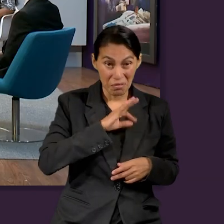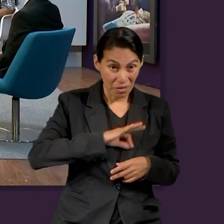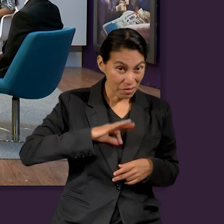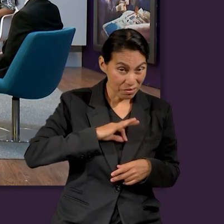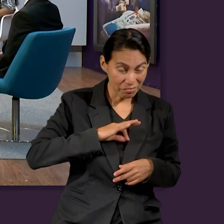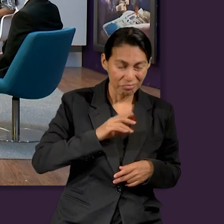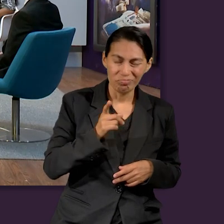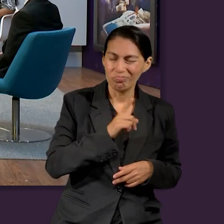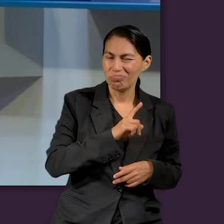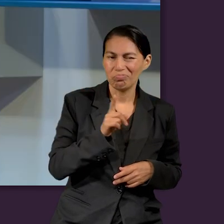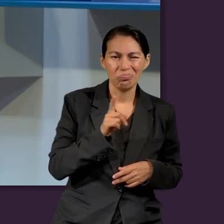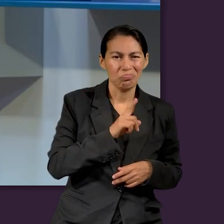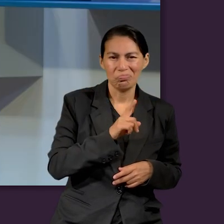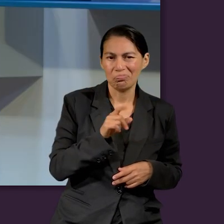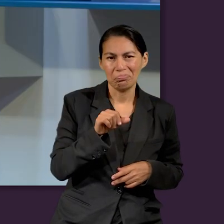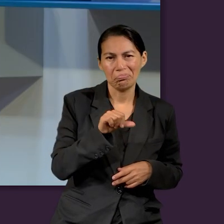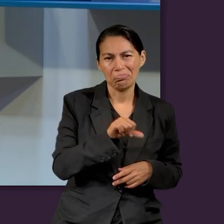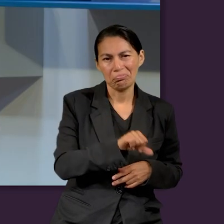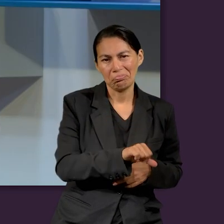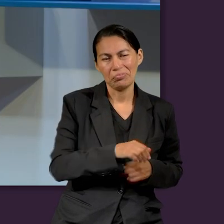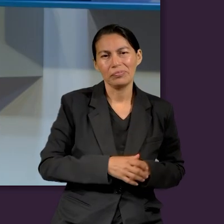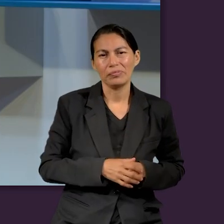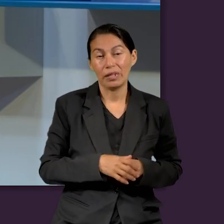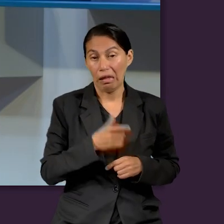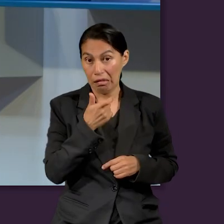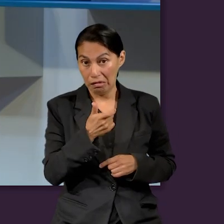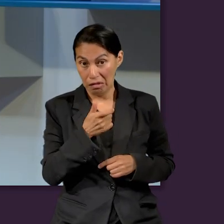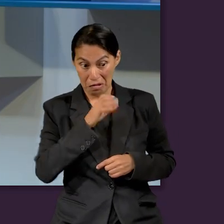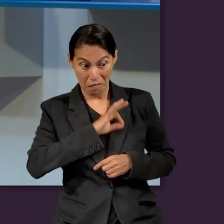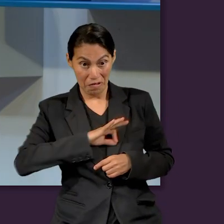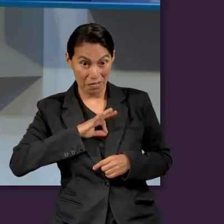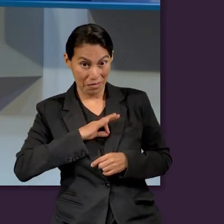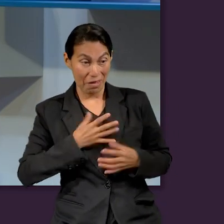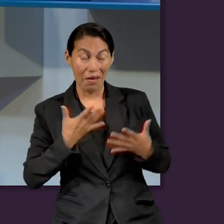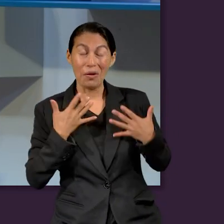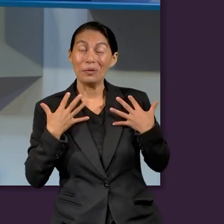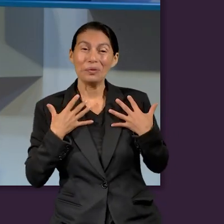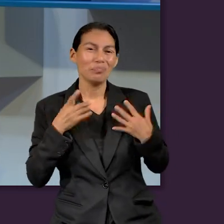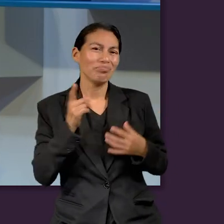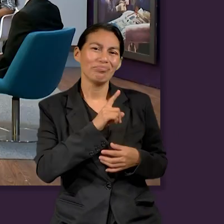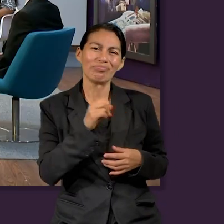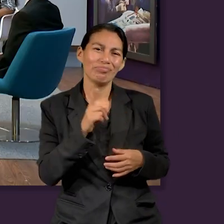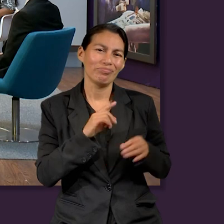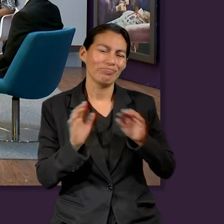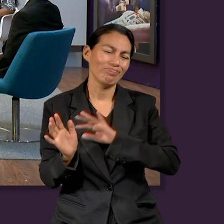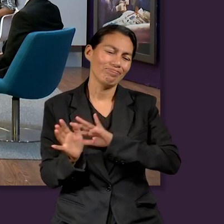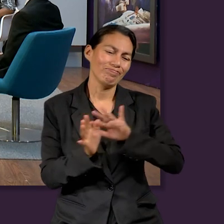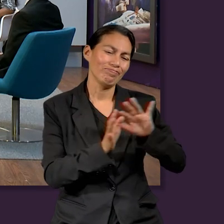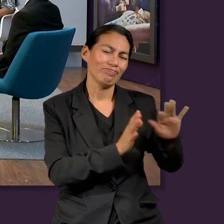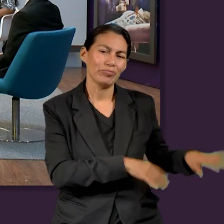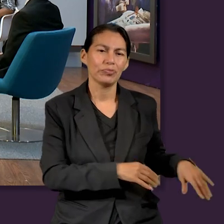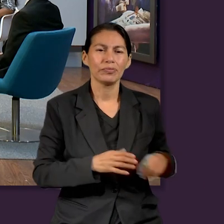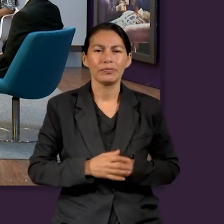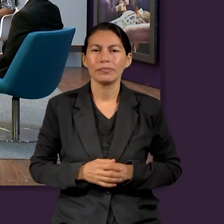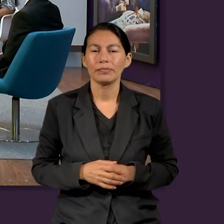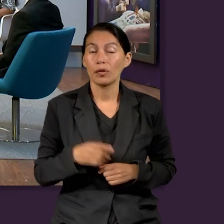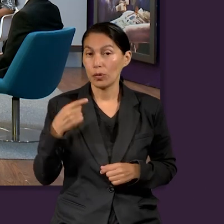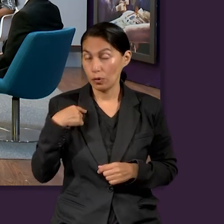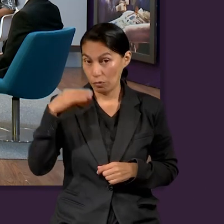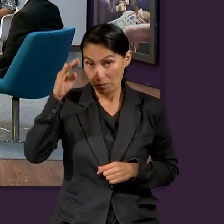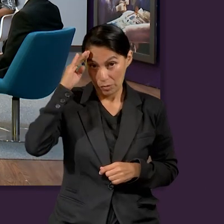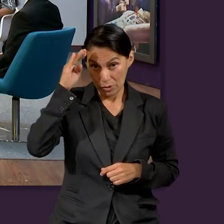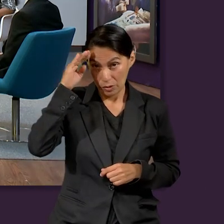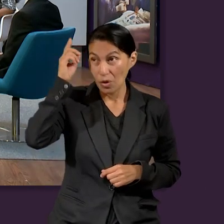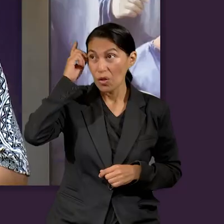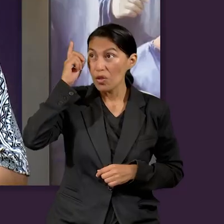hay personas que lo tienen, pero no son felices. El dinero no nos da la verdadera felicidad. Yo creo